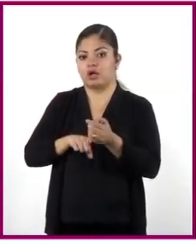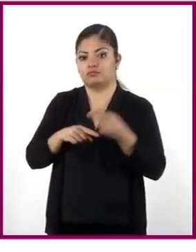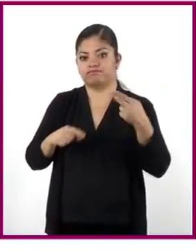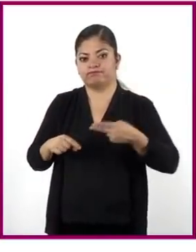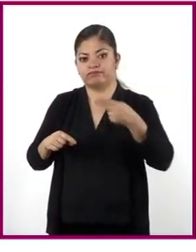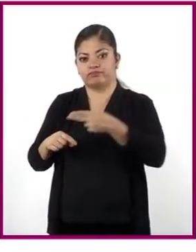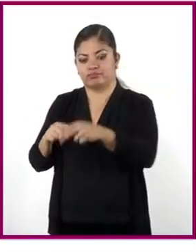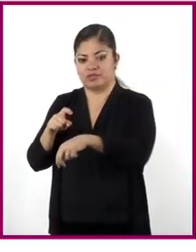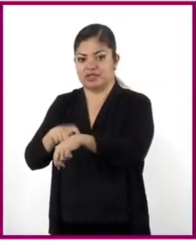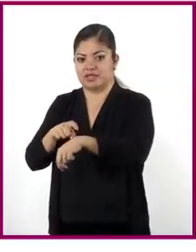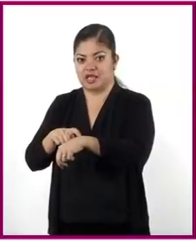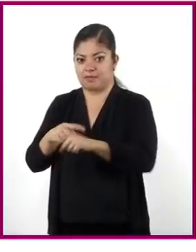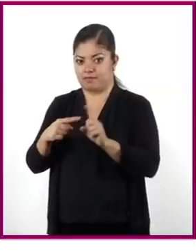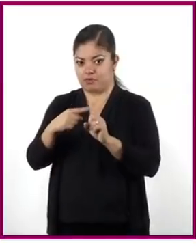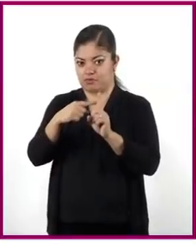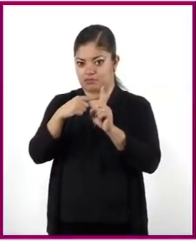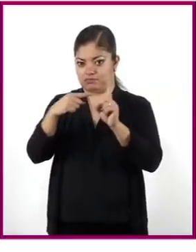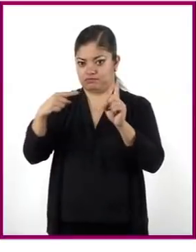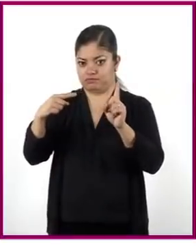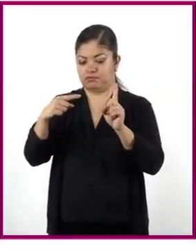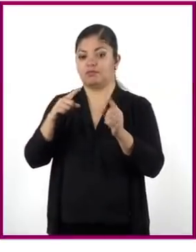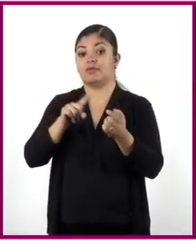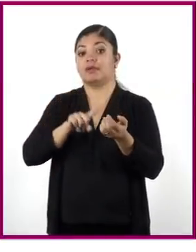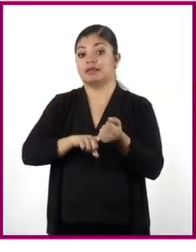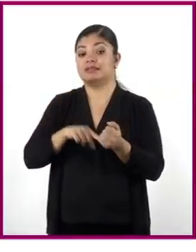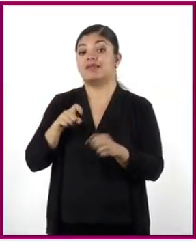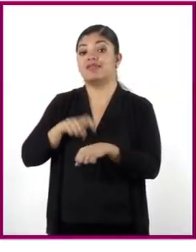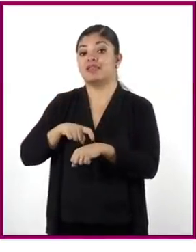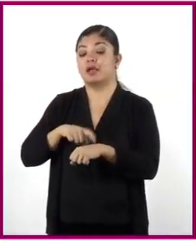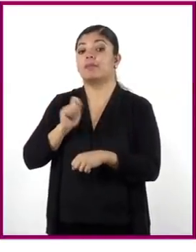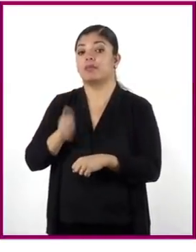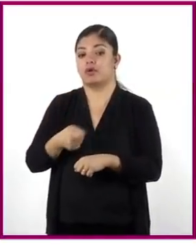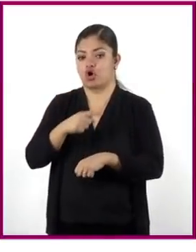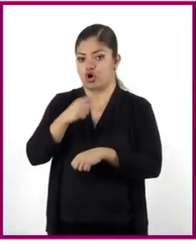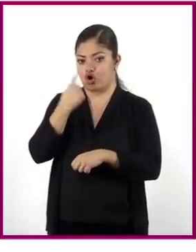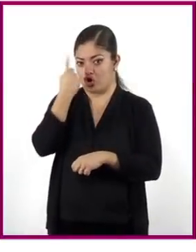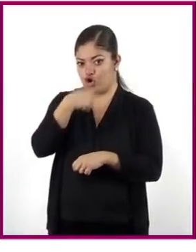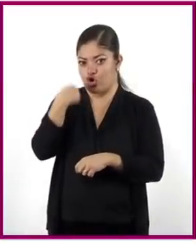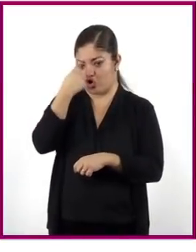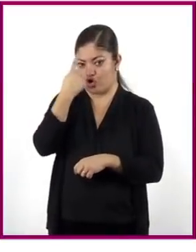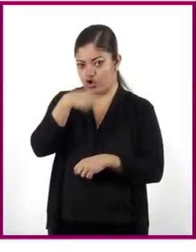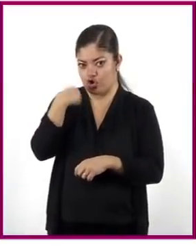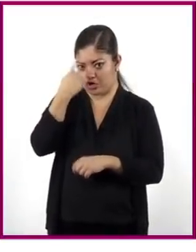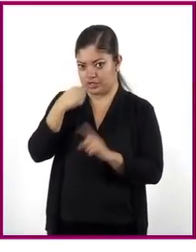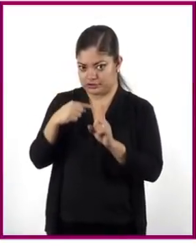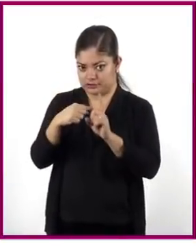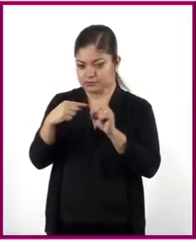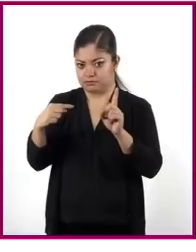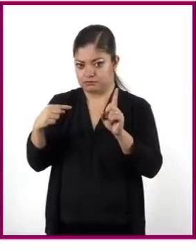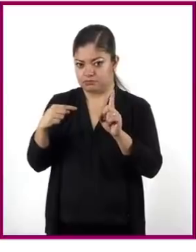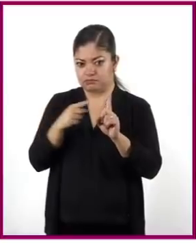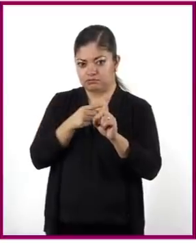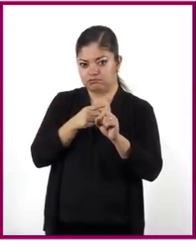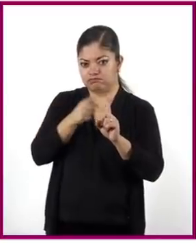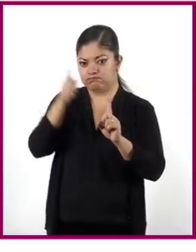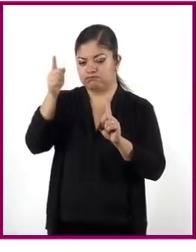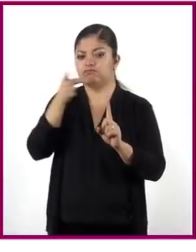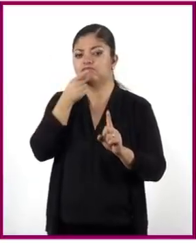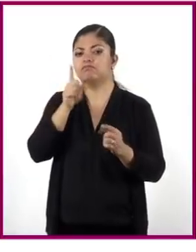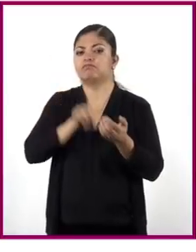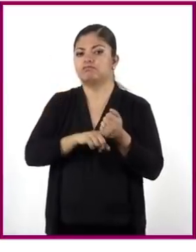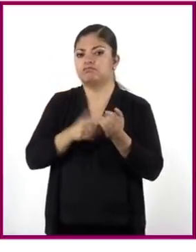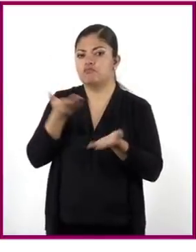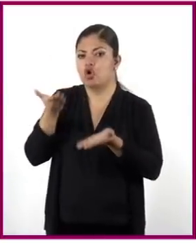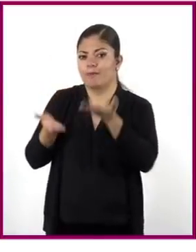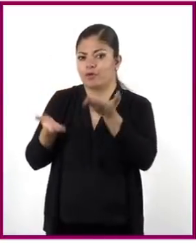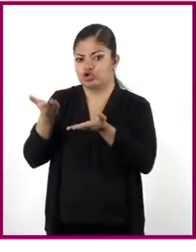distancia. El tiempo está medido en horas. Y a simple vista podemos ver que esta es una relación proporcional. ¿Cómo lo